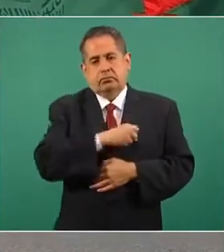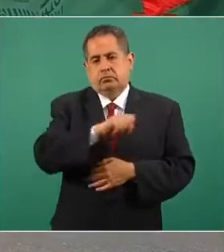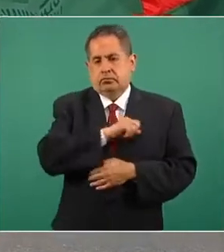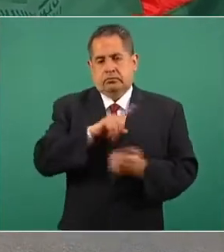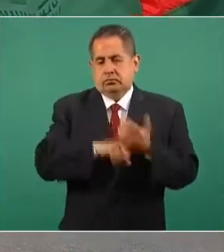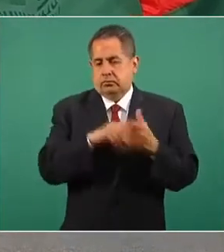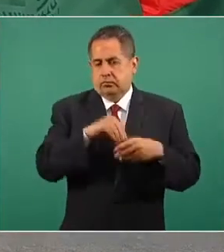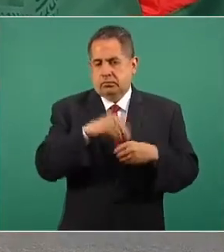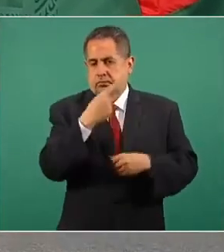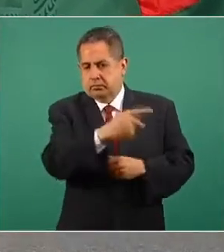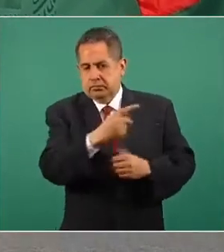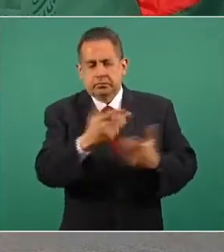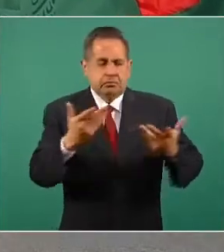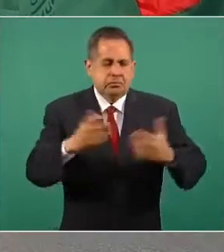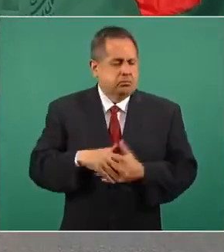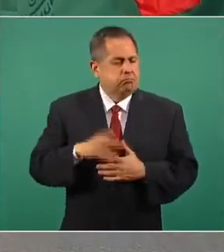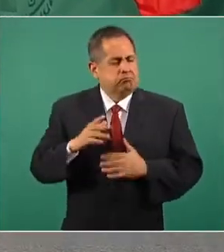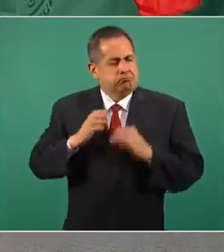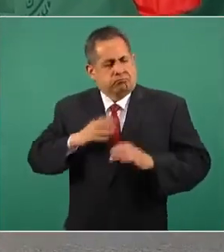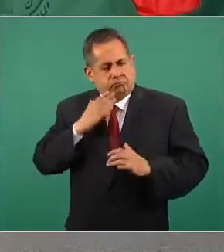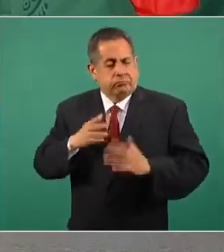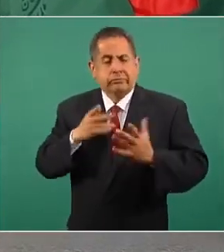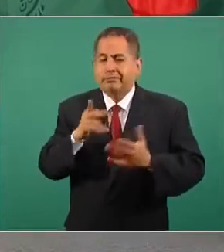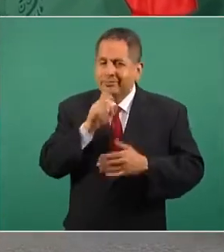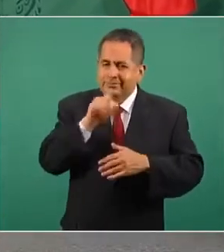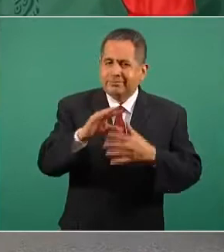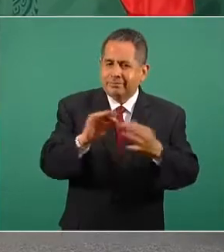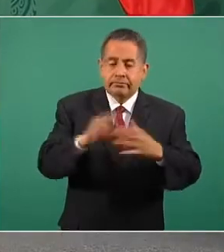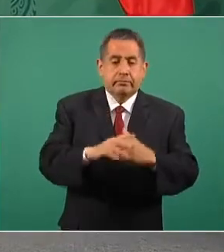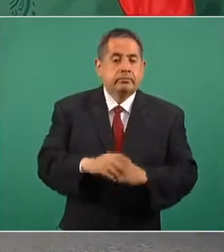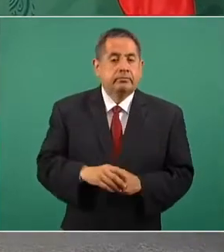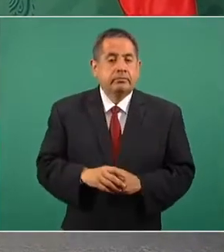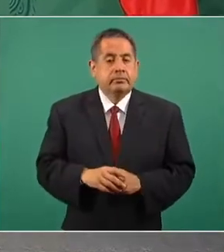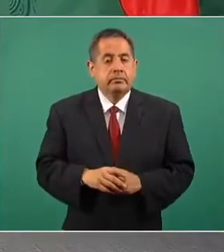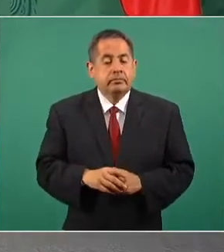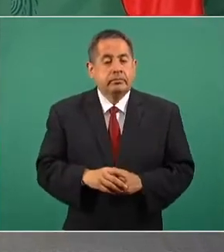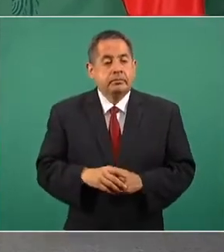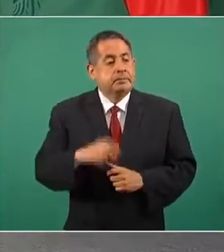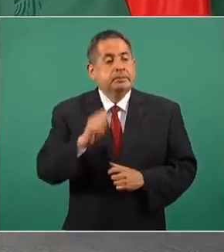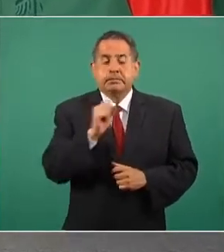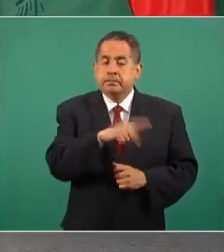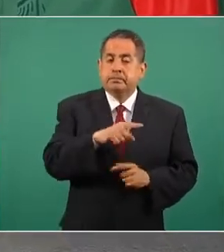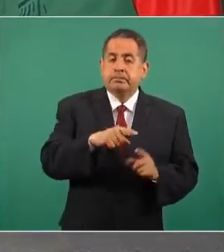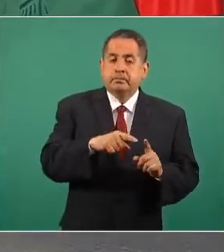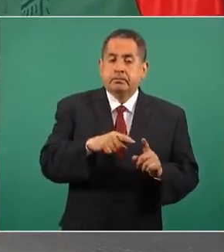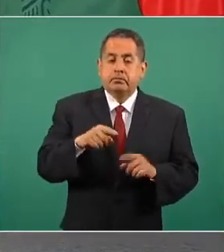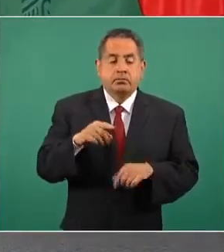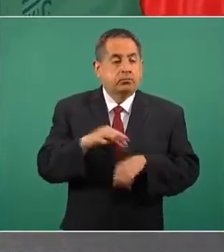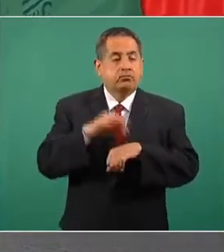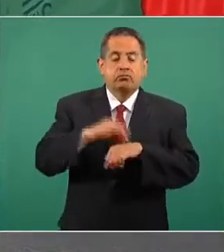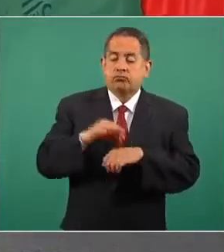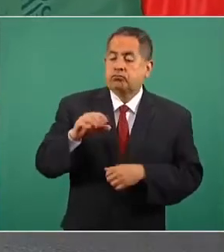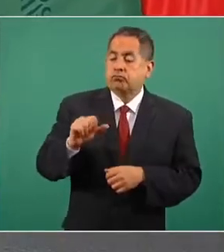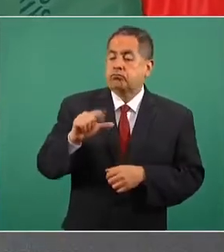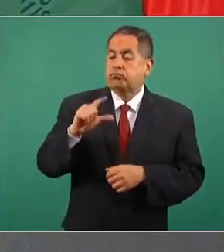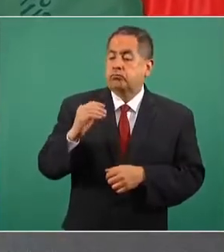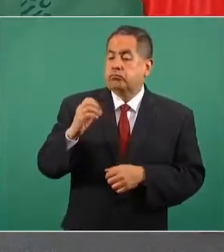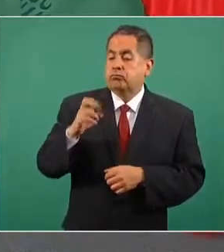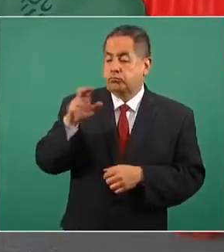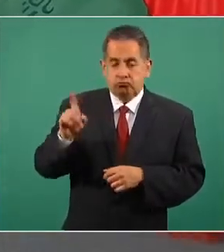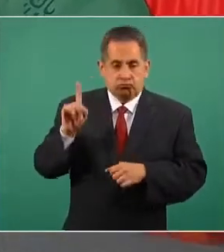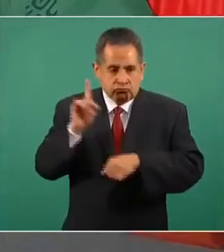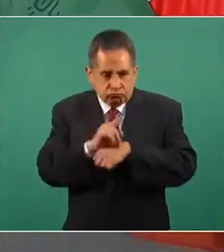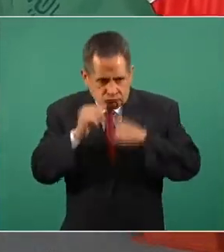Y por otra parte, sí manifestarte que es el mismísimo doctor Alcocer quien está